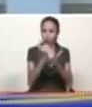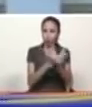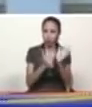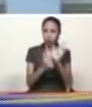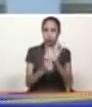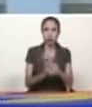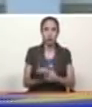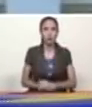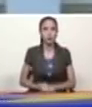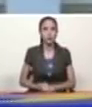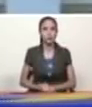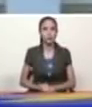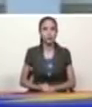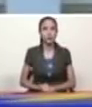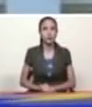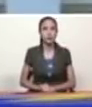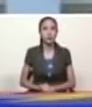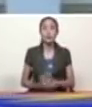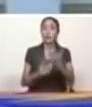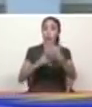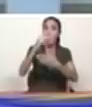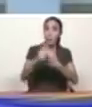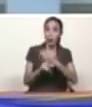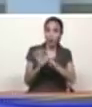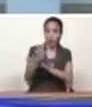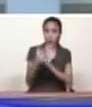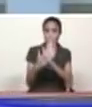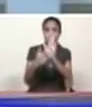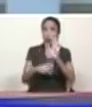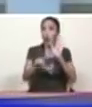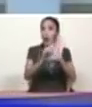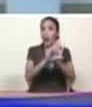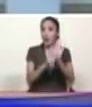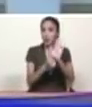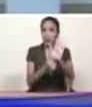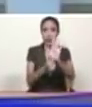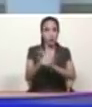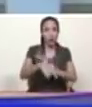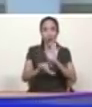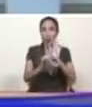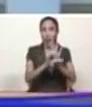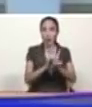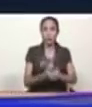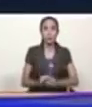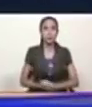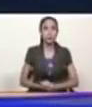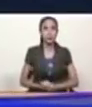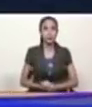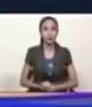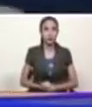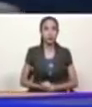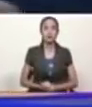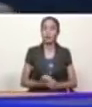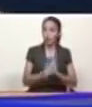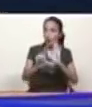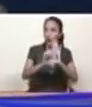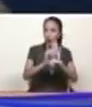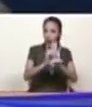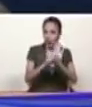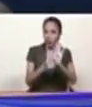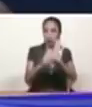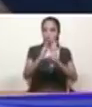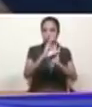este plan de la patria que es ley de la república ley constitucional de la